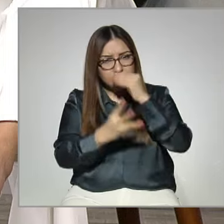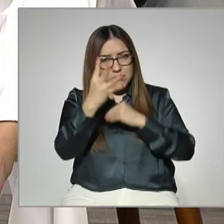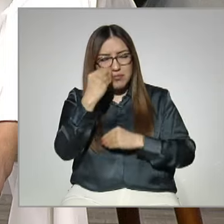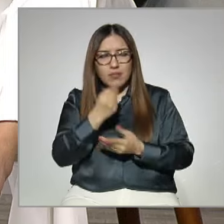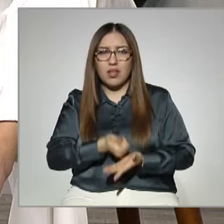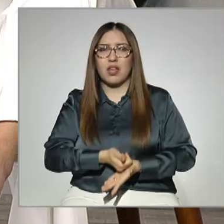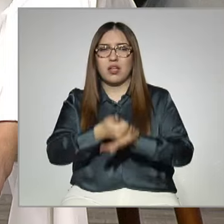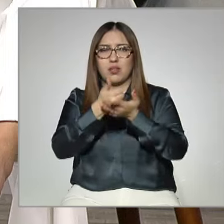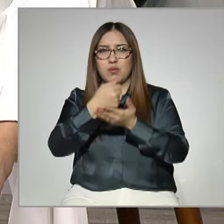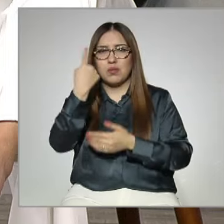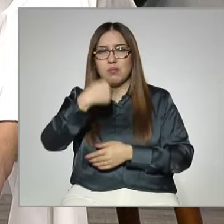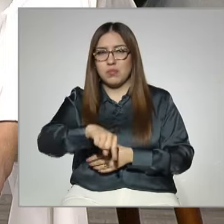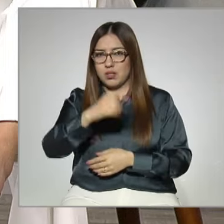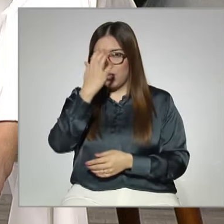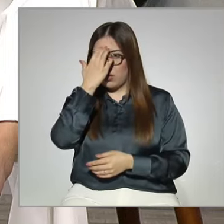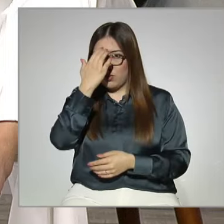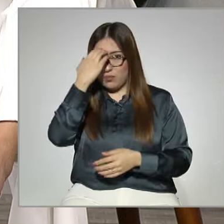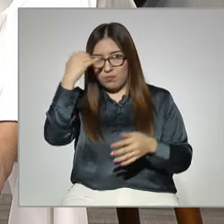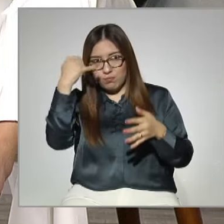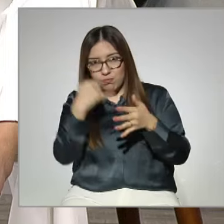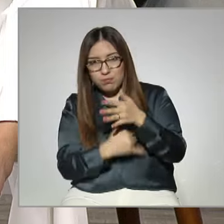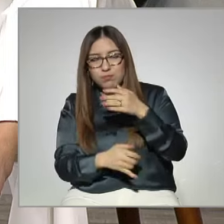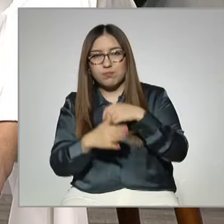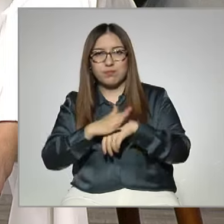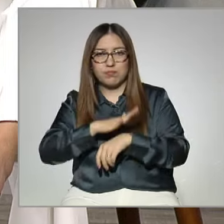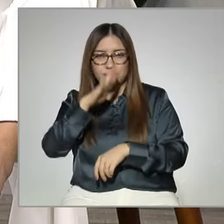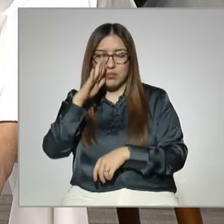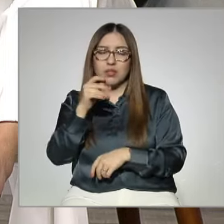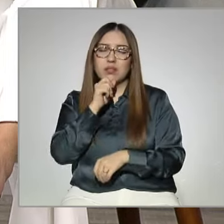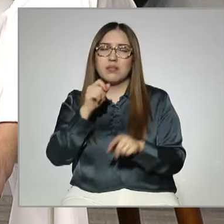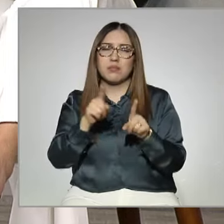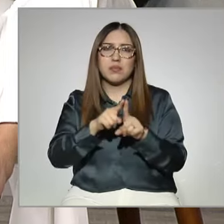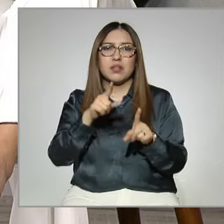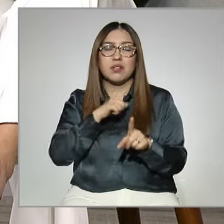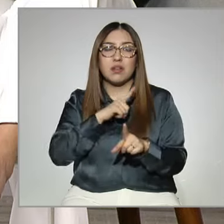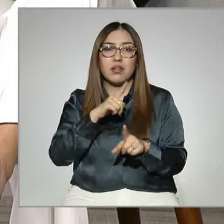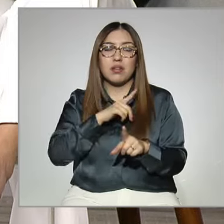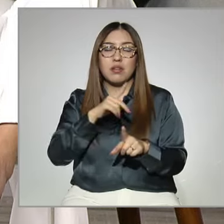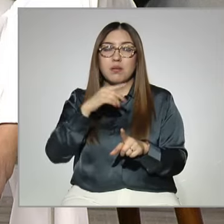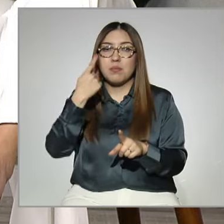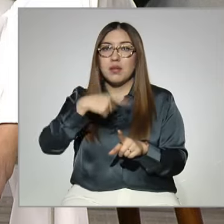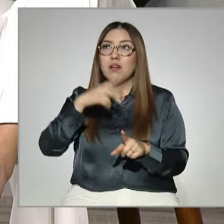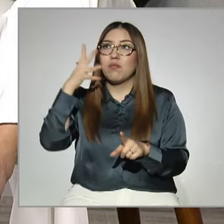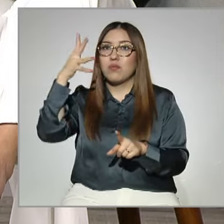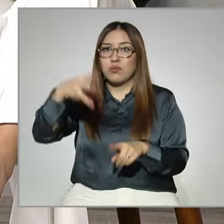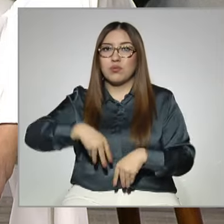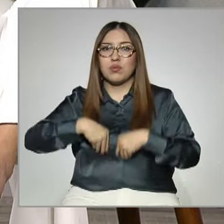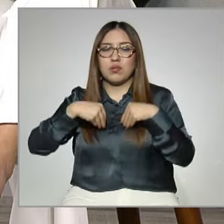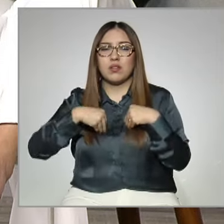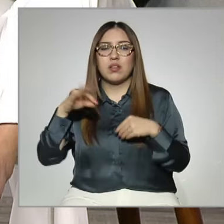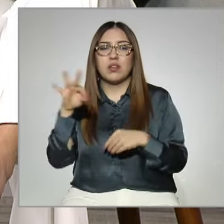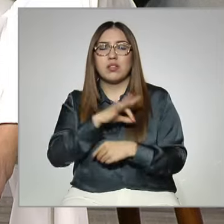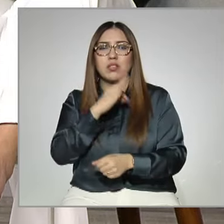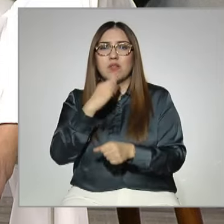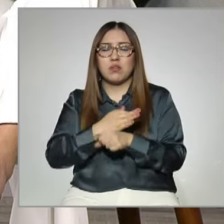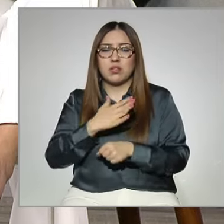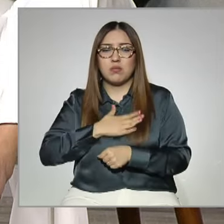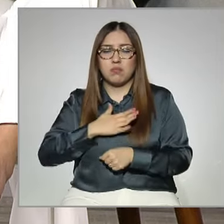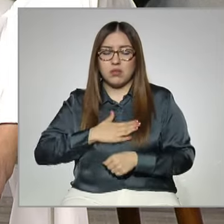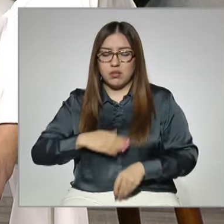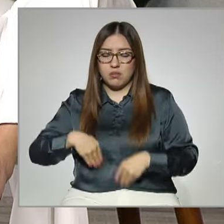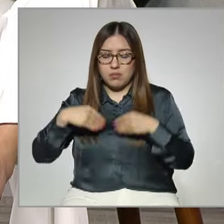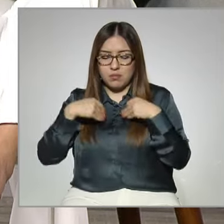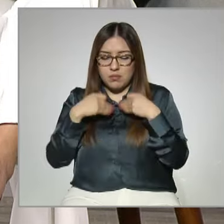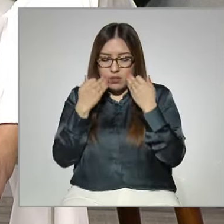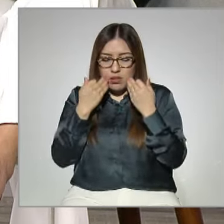posibilidad del conocimiento y las opciones de vida. Porque puede ser que en este momento esta es mi realidad, esto es lo que yo